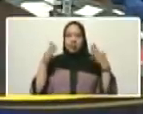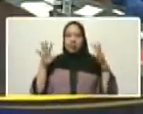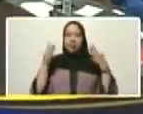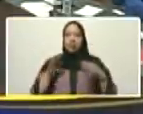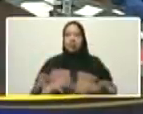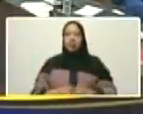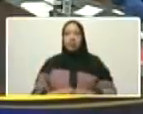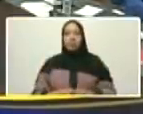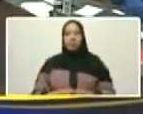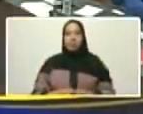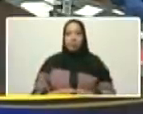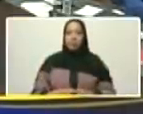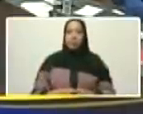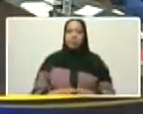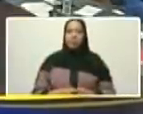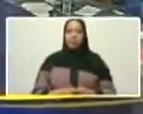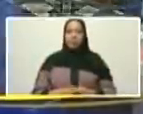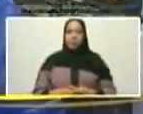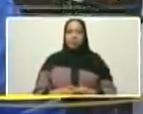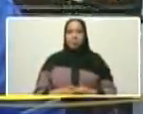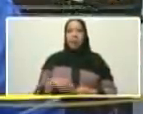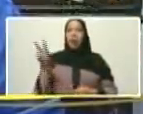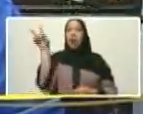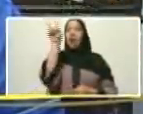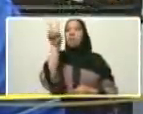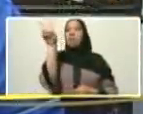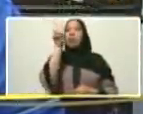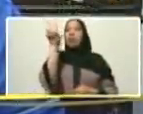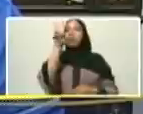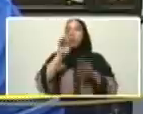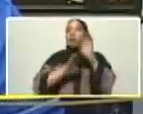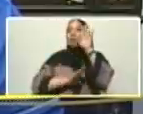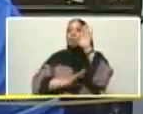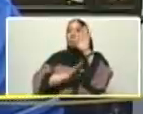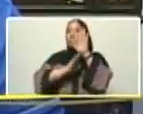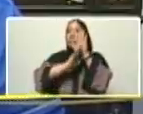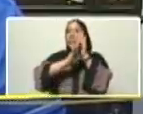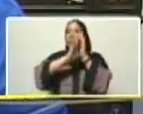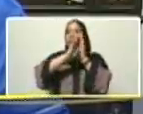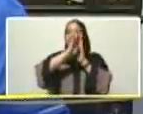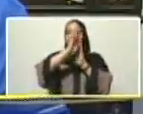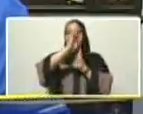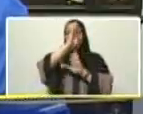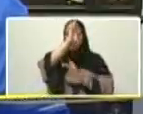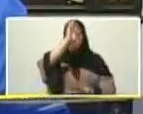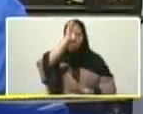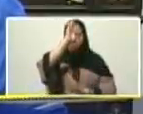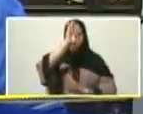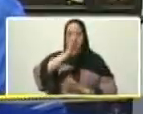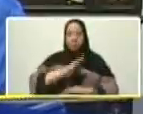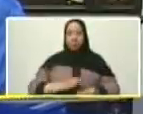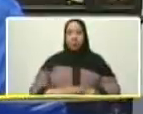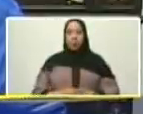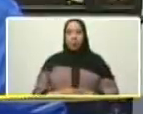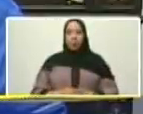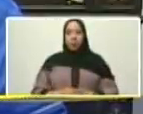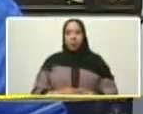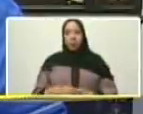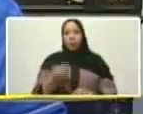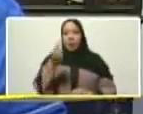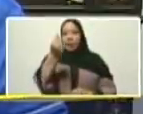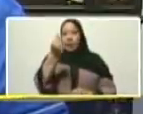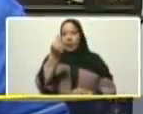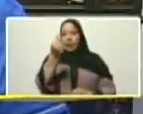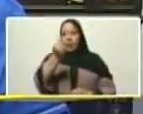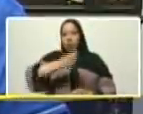Venezuela lo que va es al crecimiento a la prosperidad